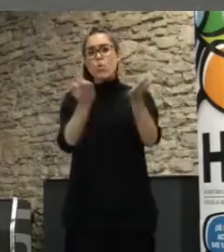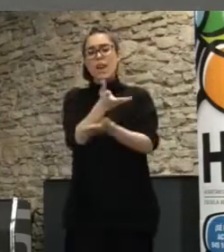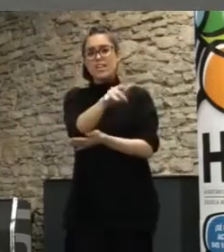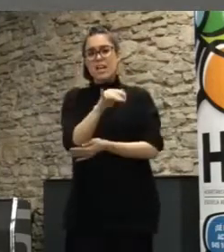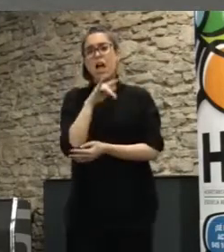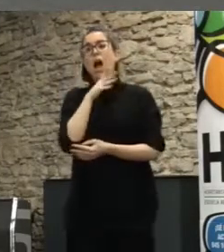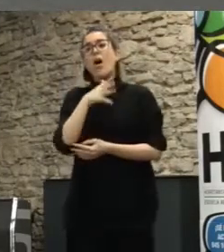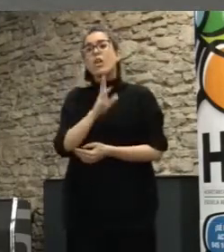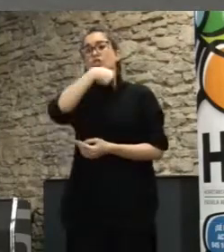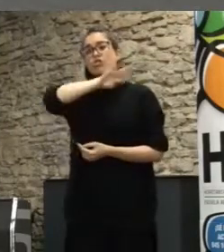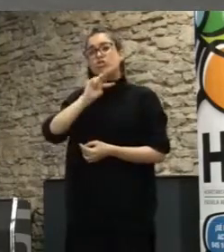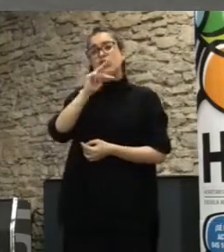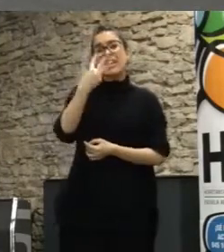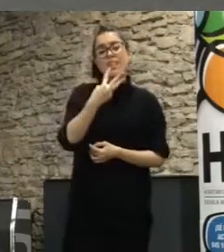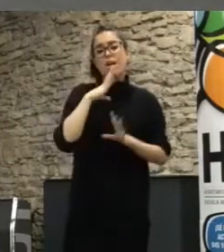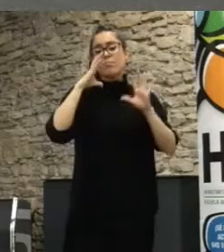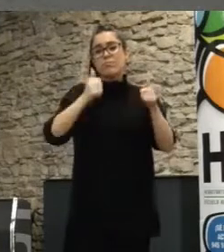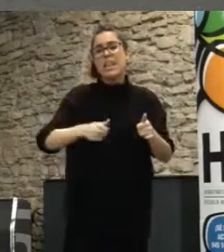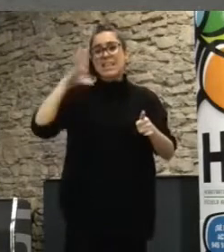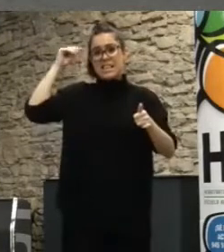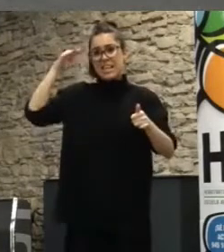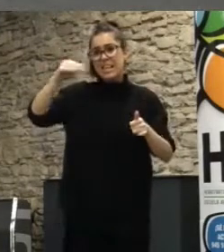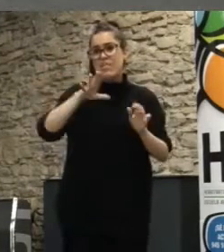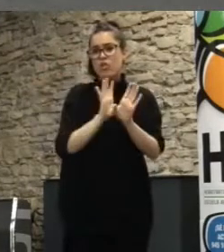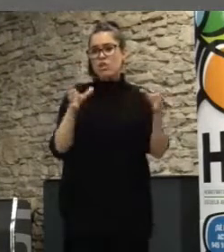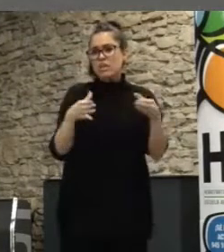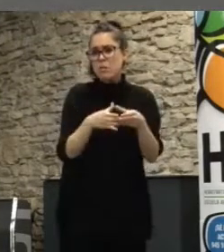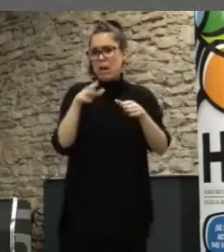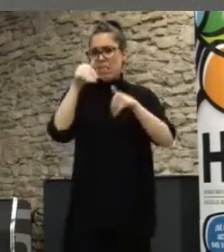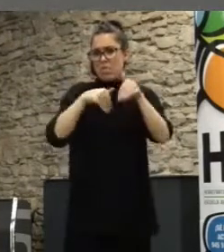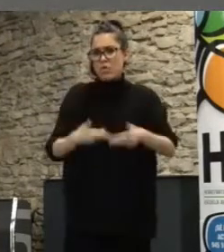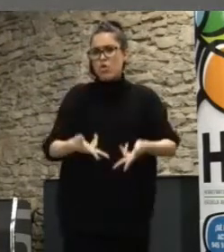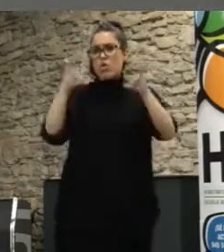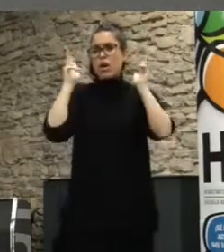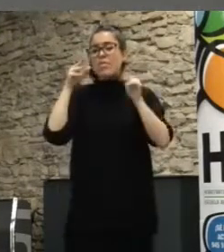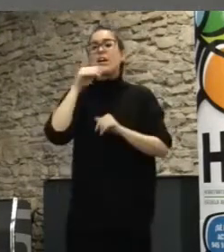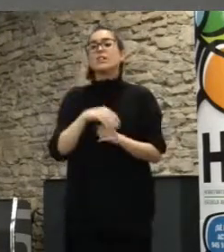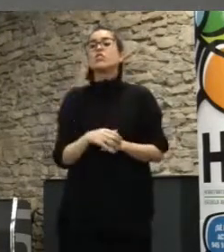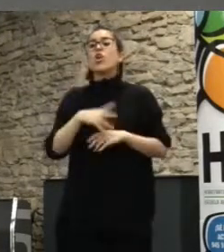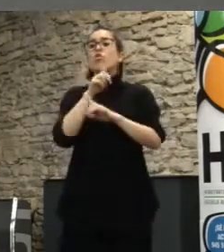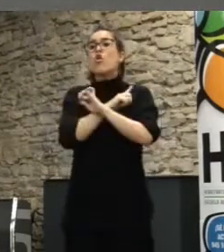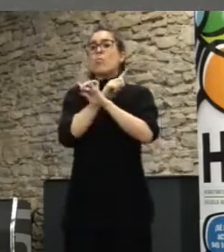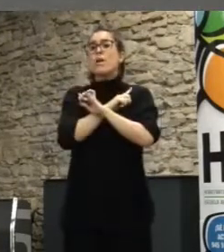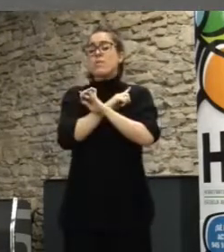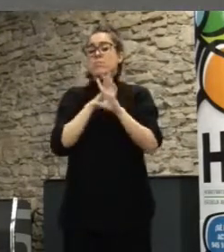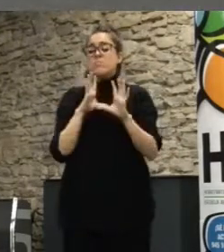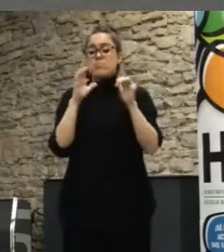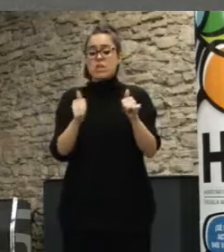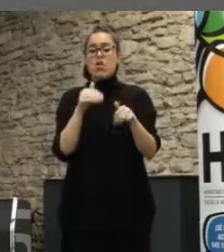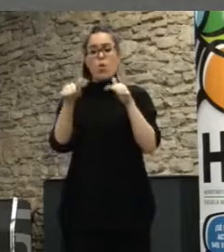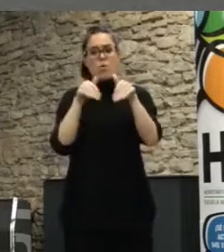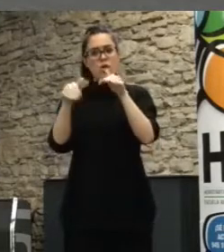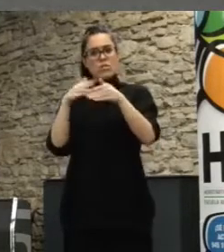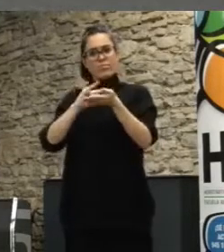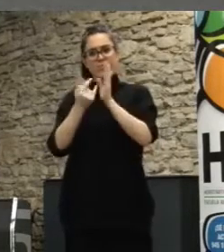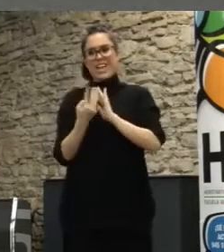a la tercera edición ya de Inteligencia Colectiva para la Democracia que se hace en noviembre que es un se abre la convocatoria de proyectos